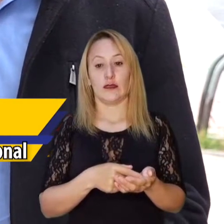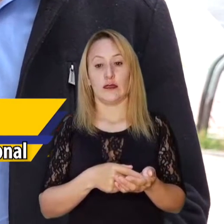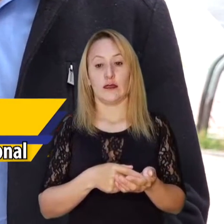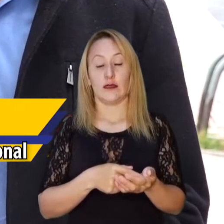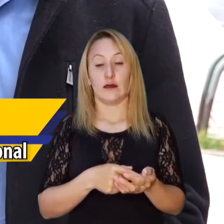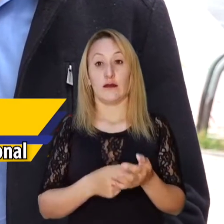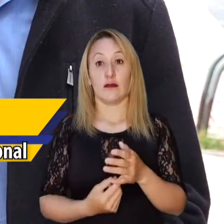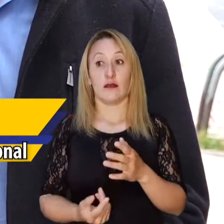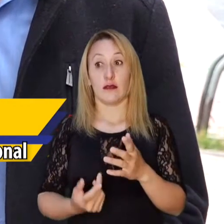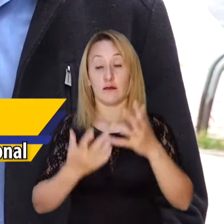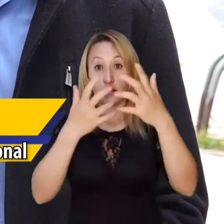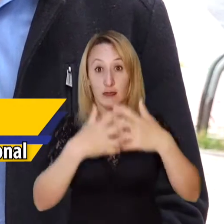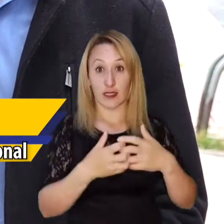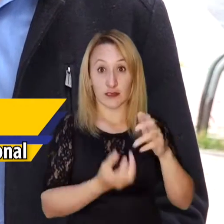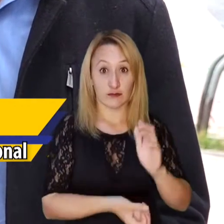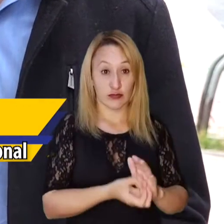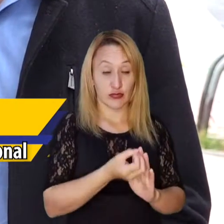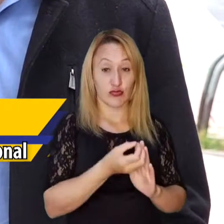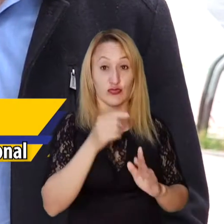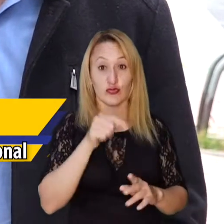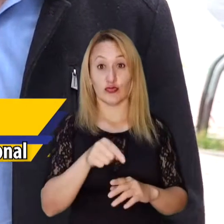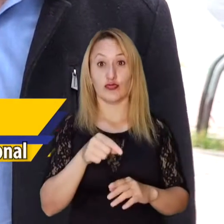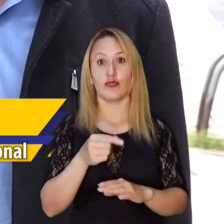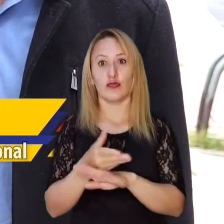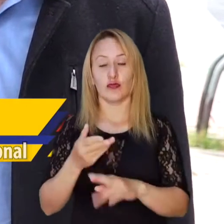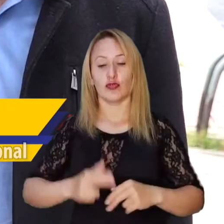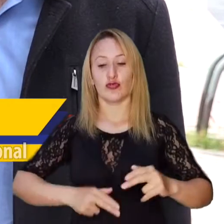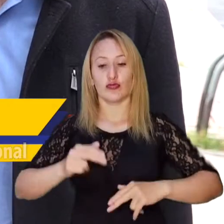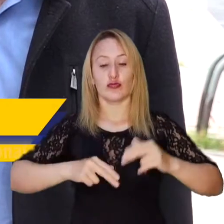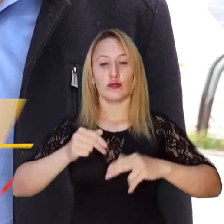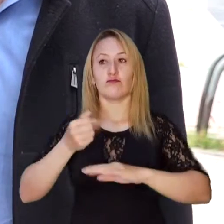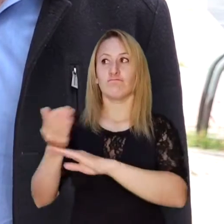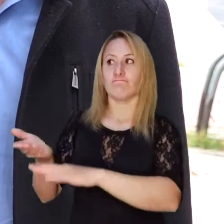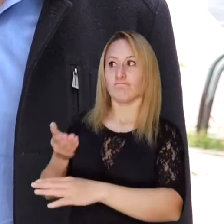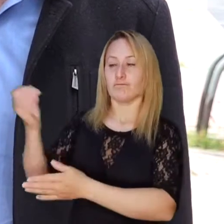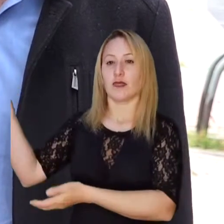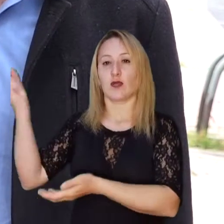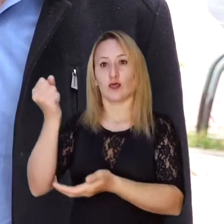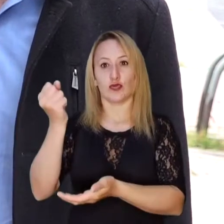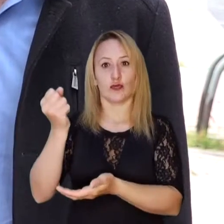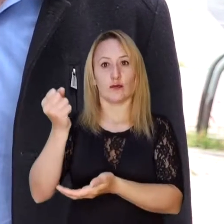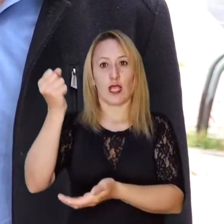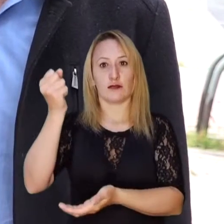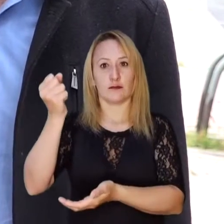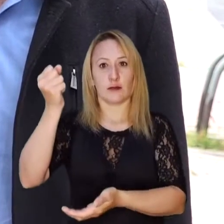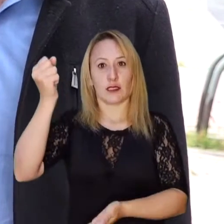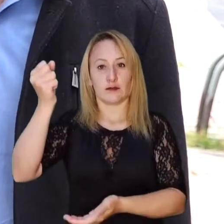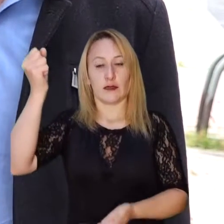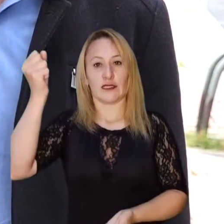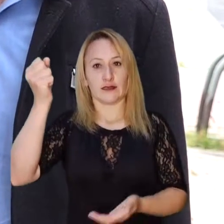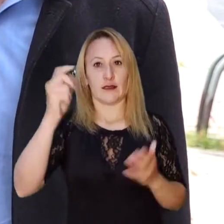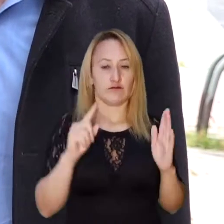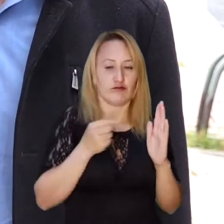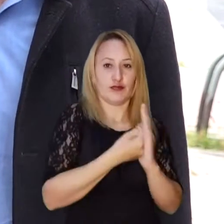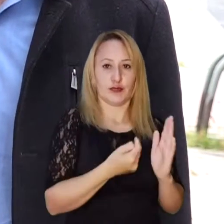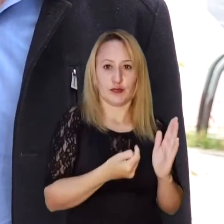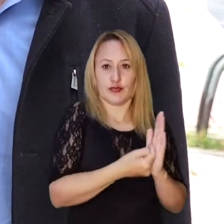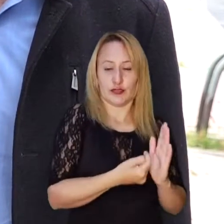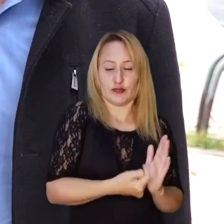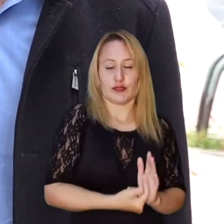el fabricante a medida que iba haciendo la obra, pues iba solicitando recursos o iba cargando los costos hacia